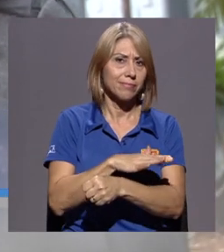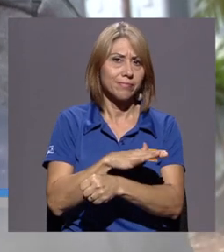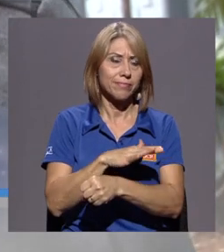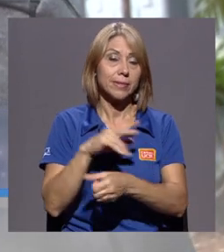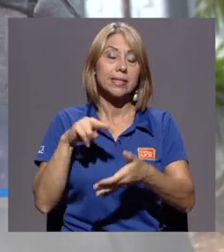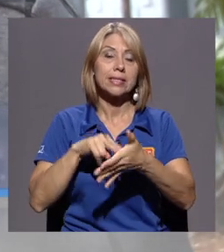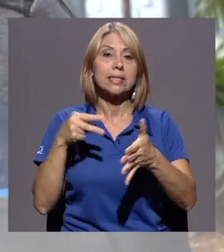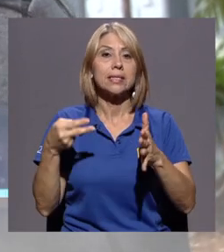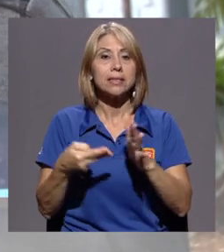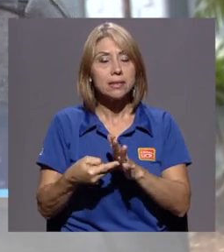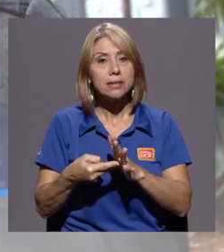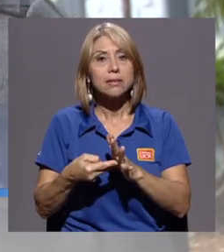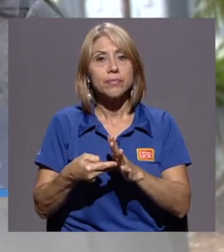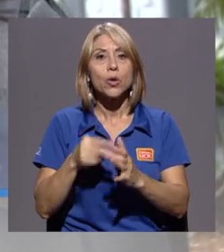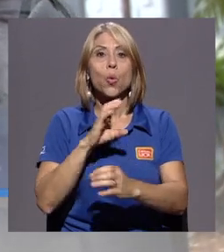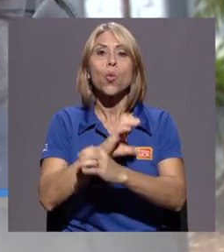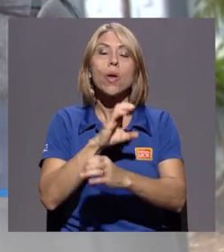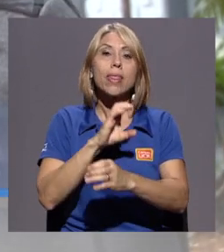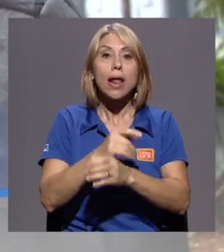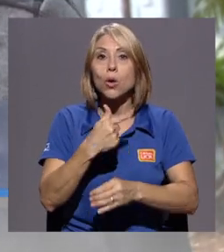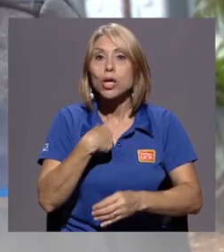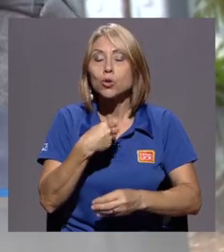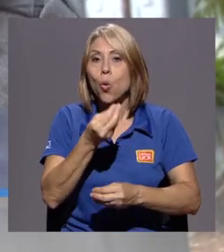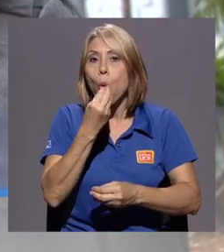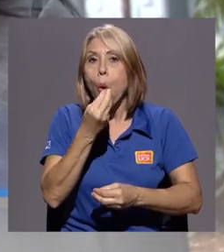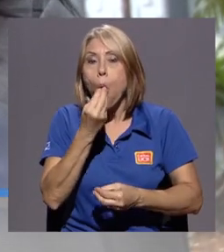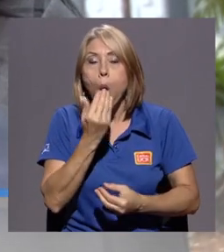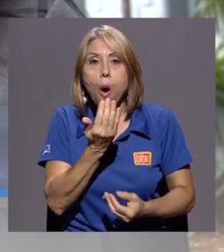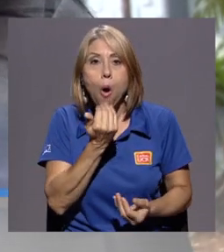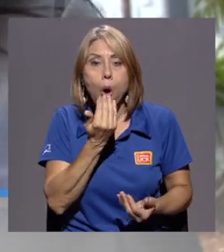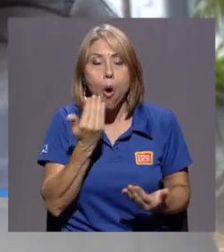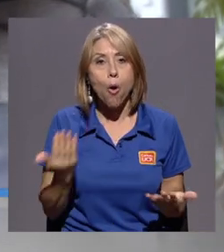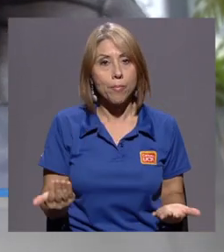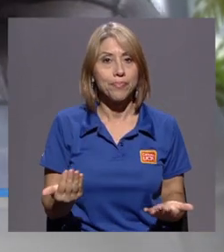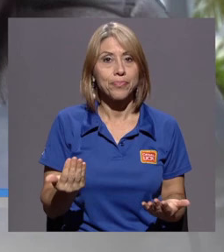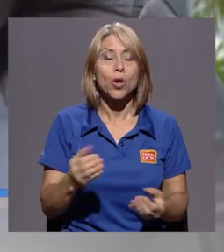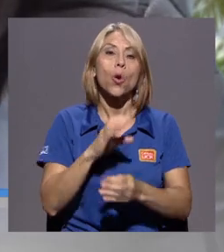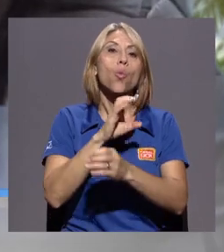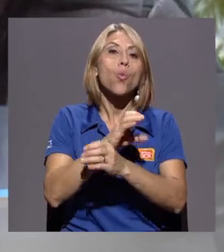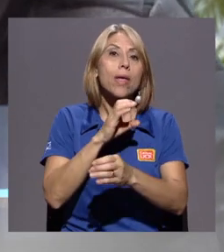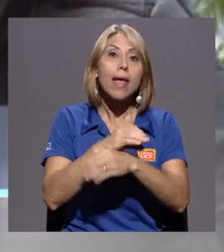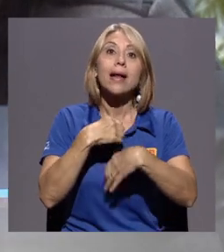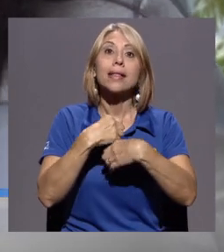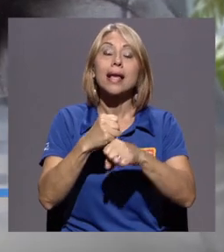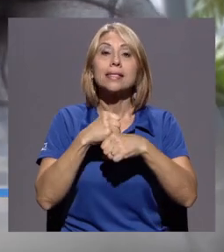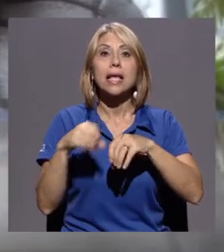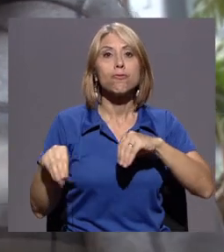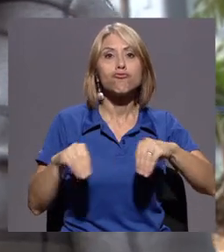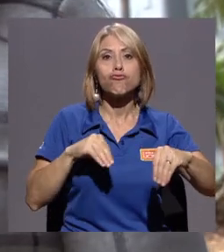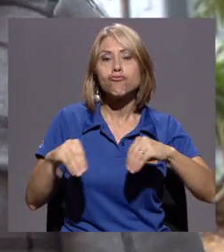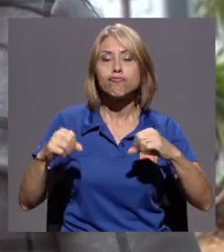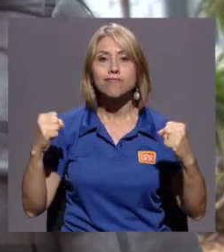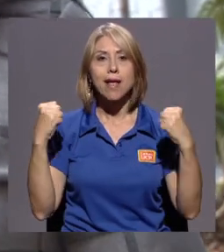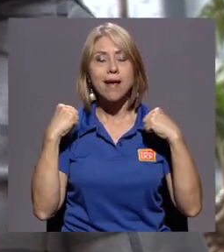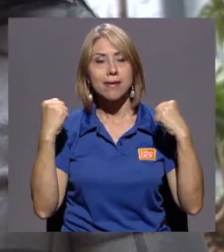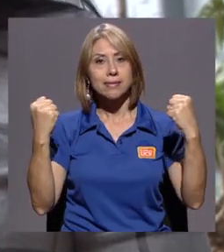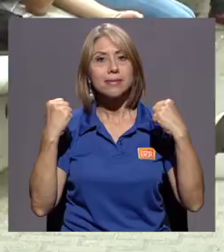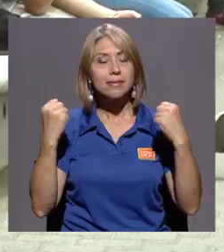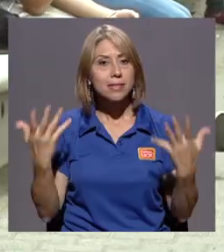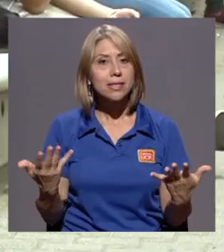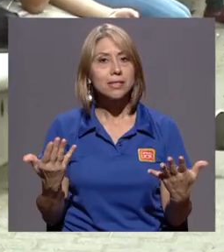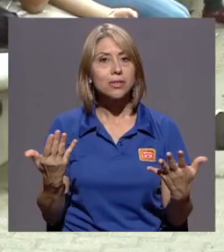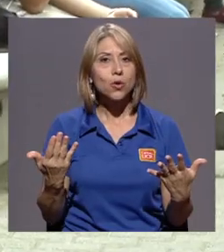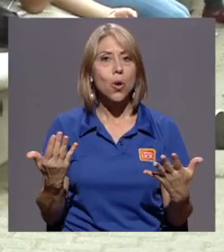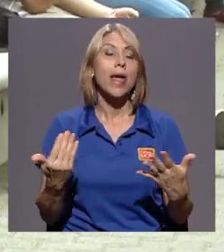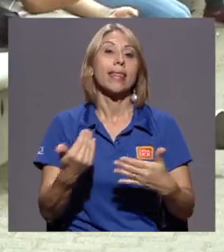decir, cuidar mi alimentación, cuidar de hacer ejercicio regularmente, de